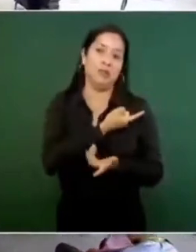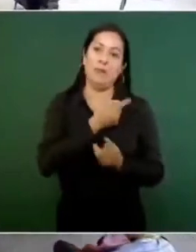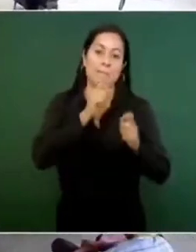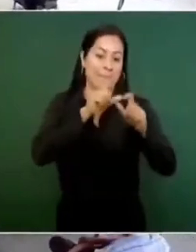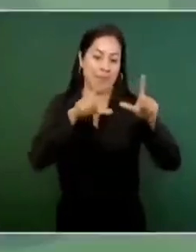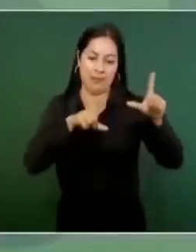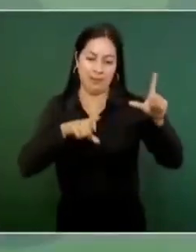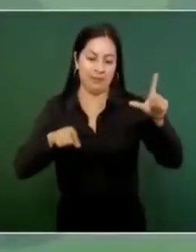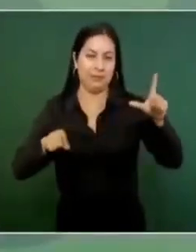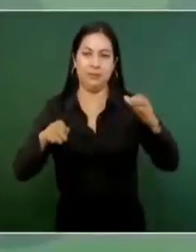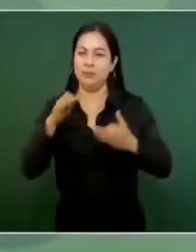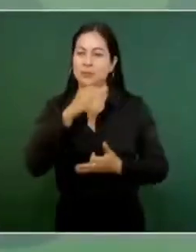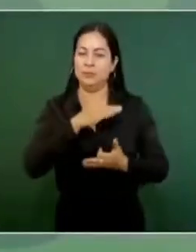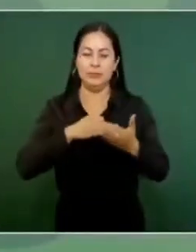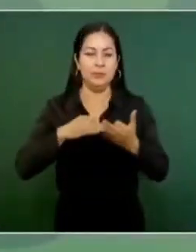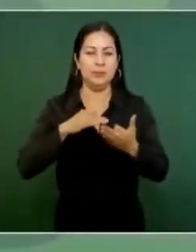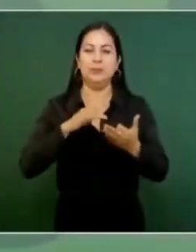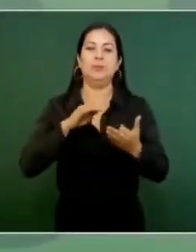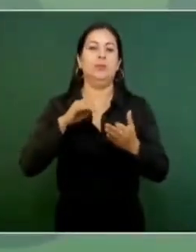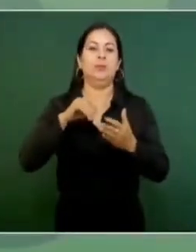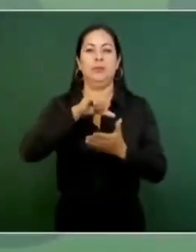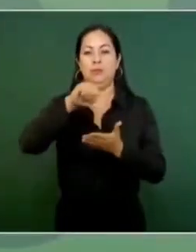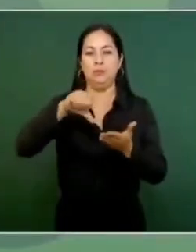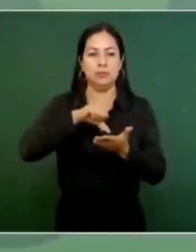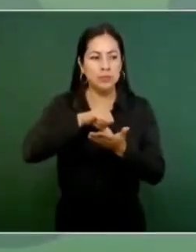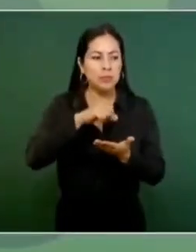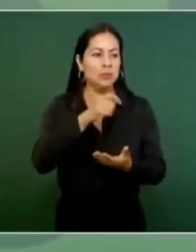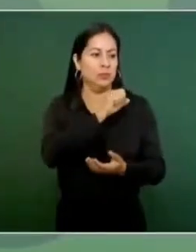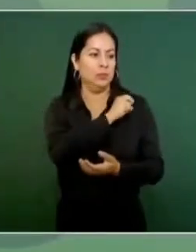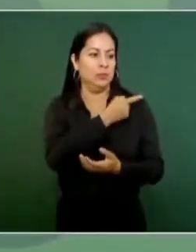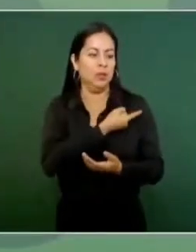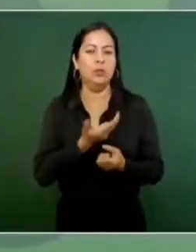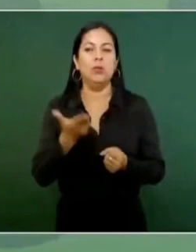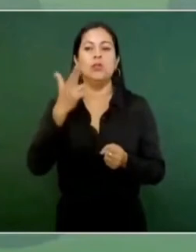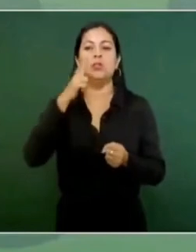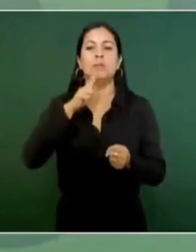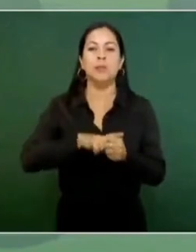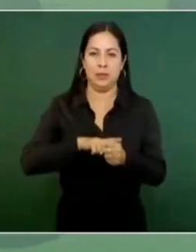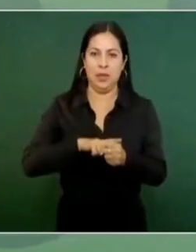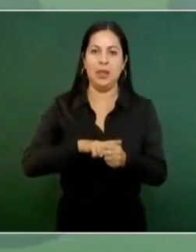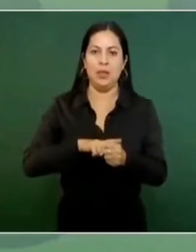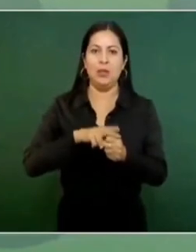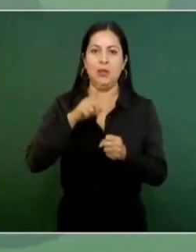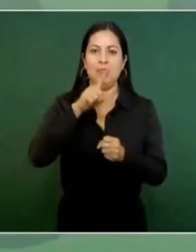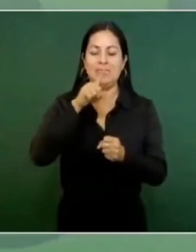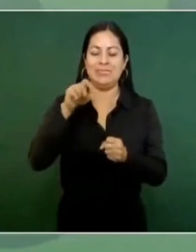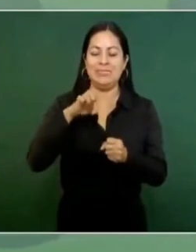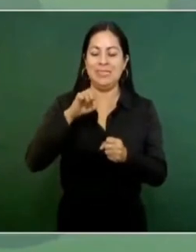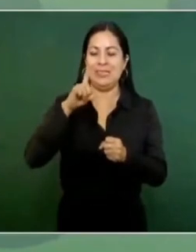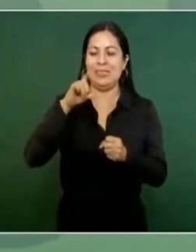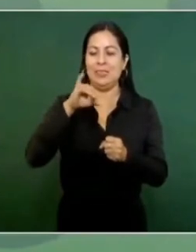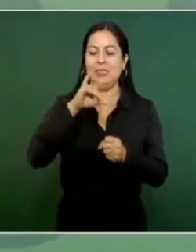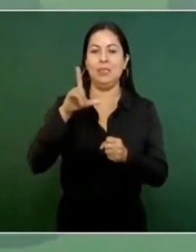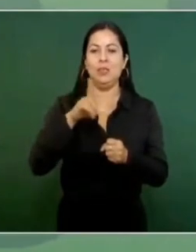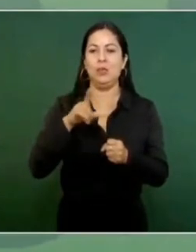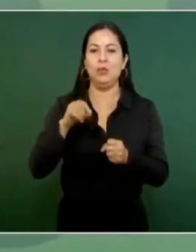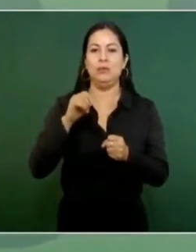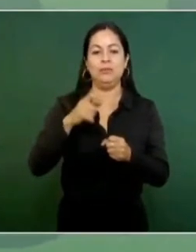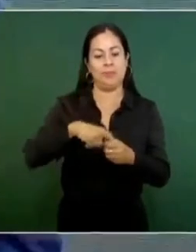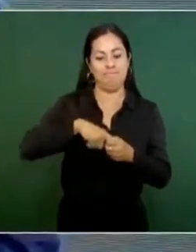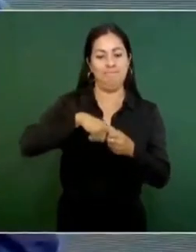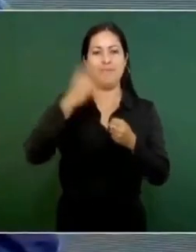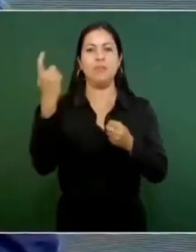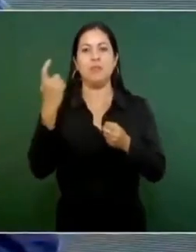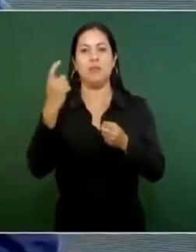país, los centros de salud, los hospitales. Con Cedillo se descentralizó todo el sistema de